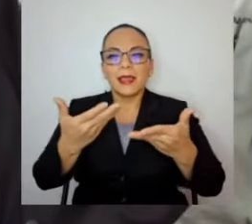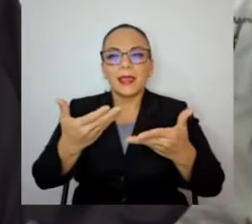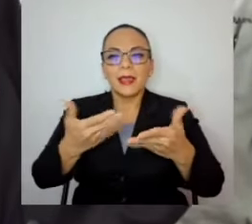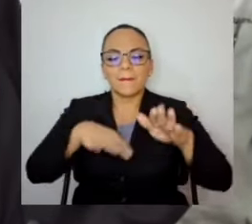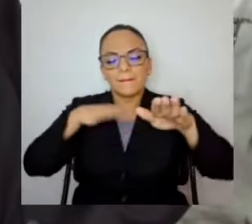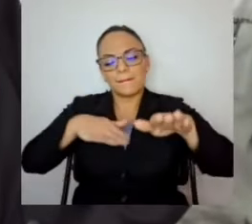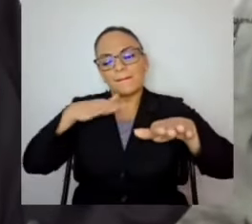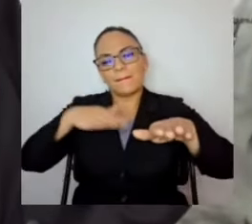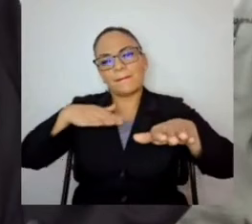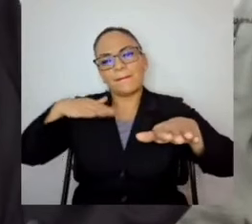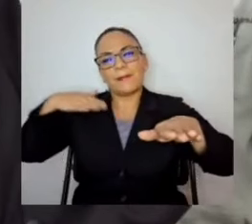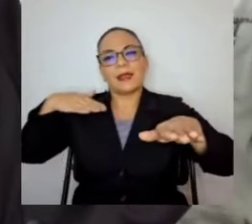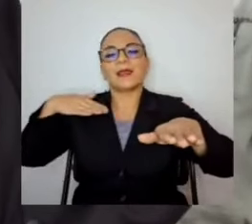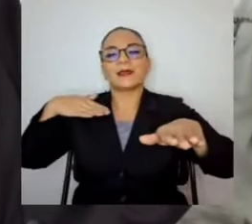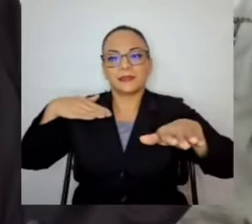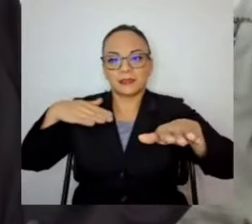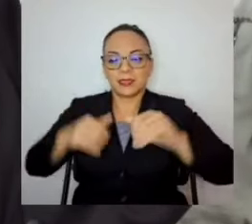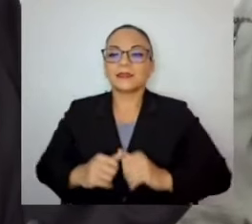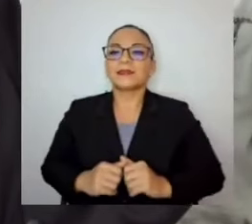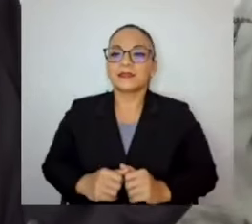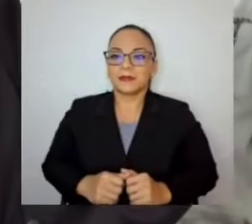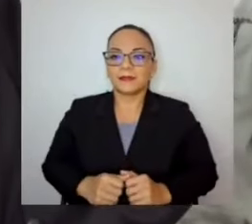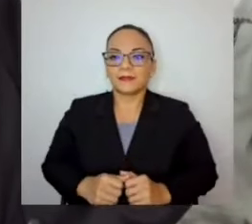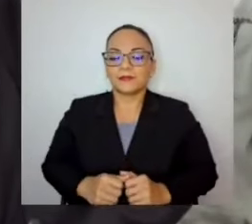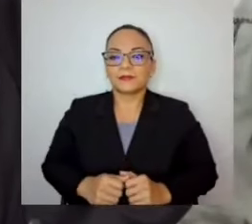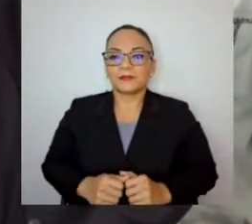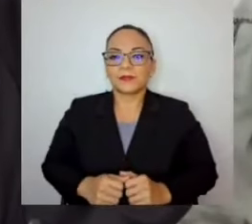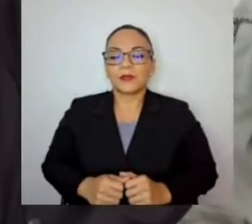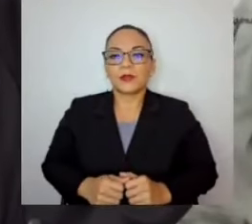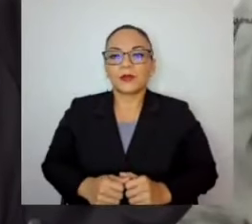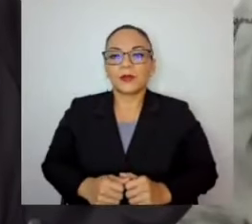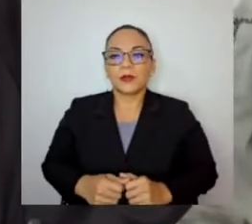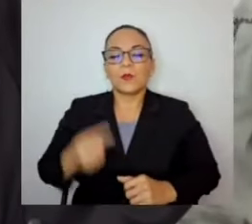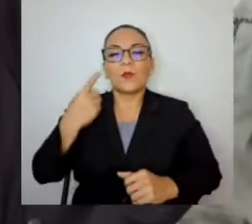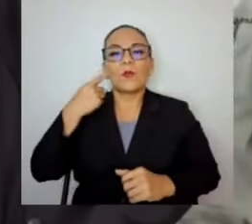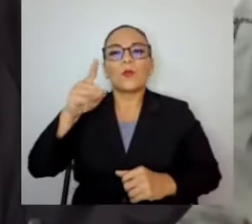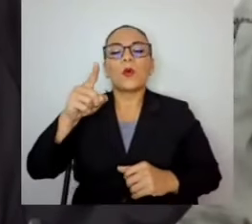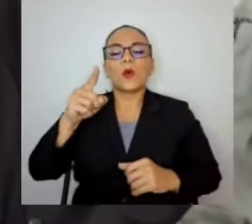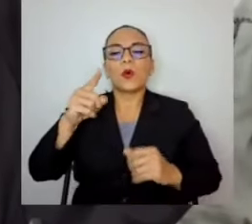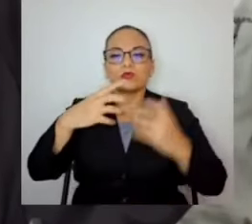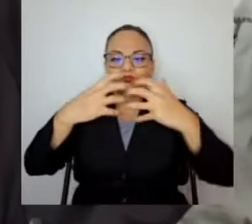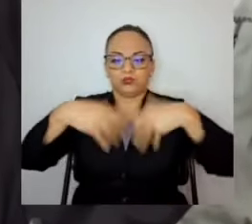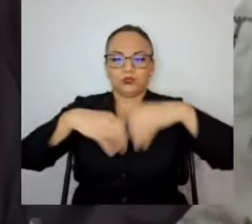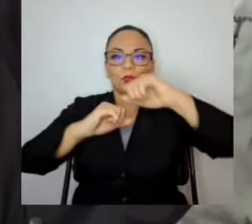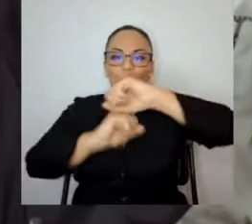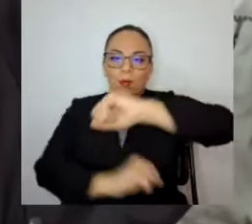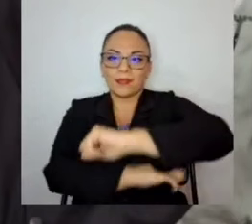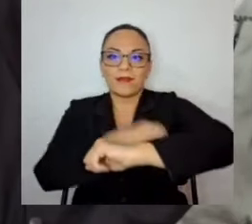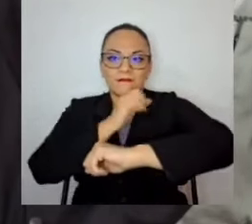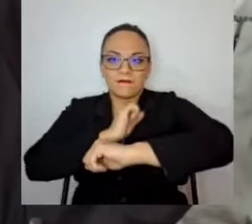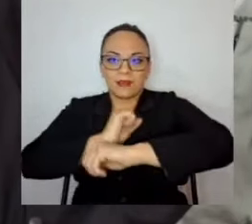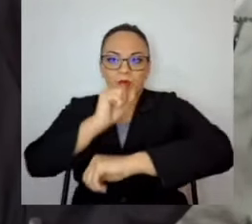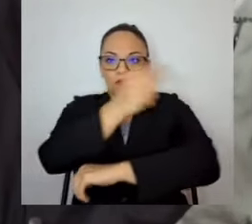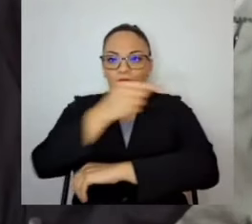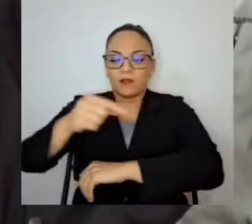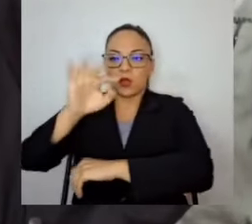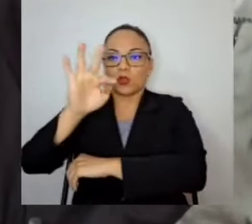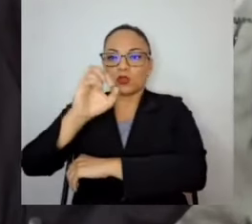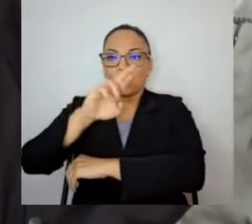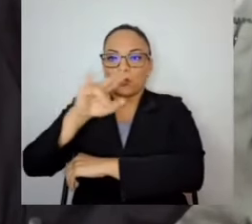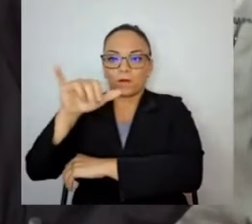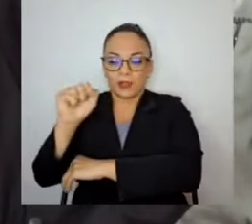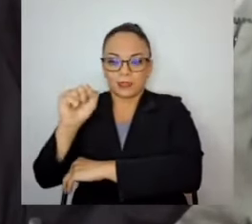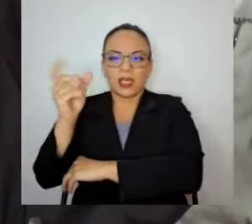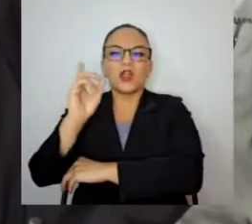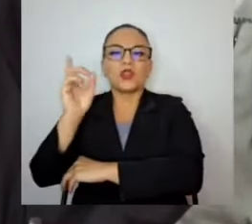palabra, que se han armado producto de la demolición del puente sobre el río Torres en el bajo